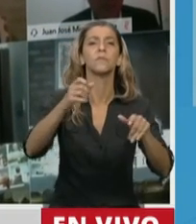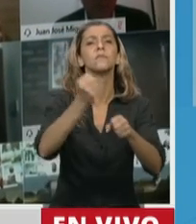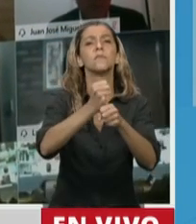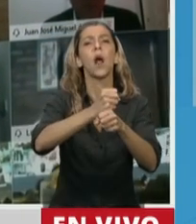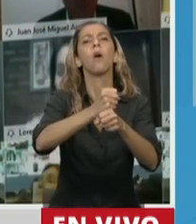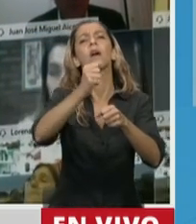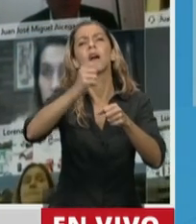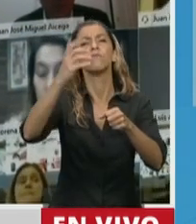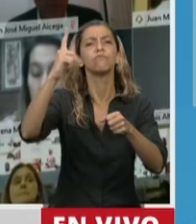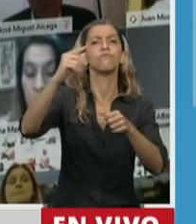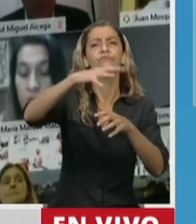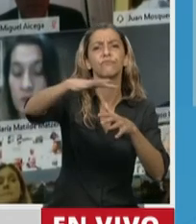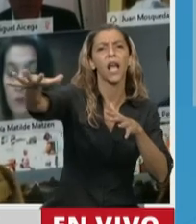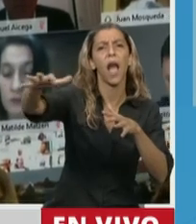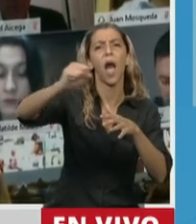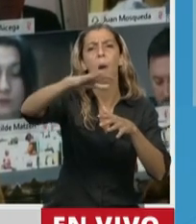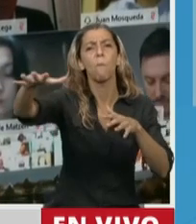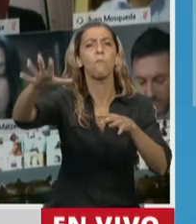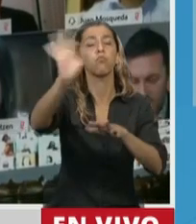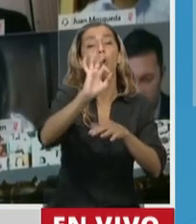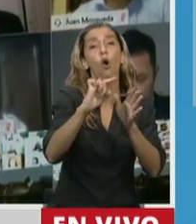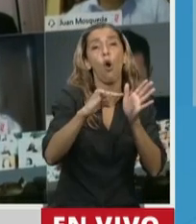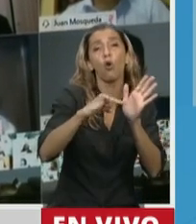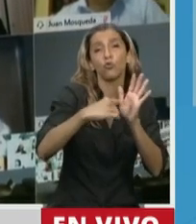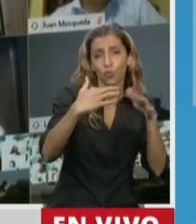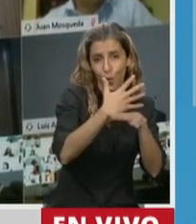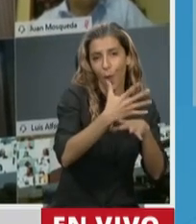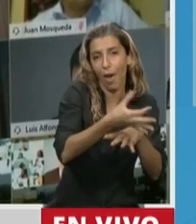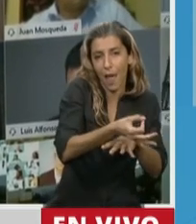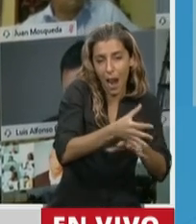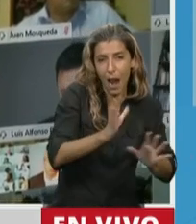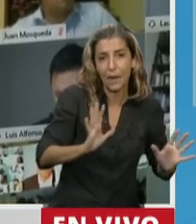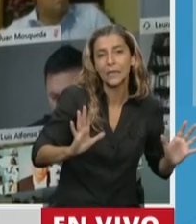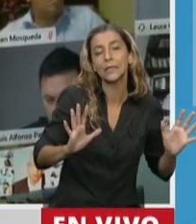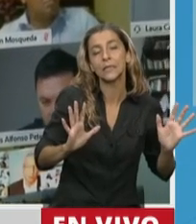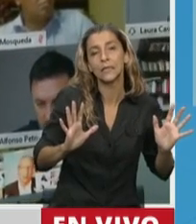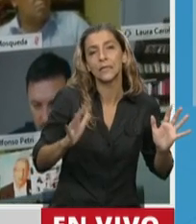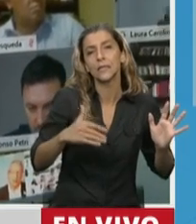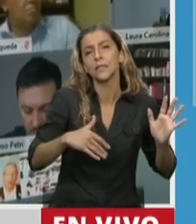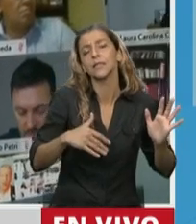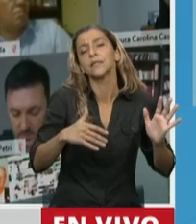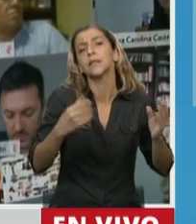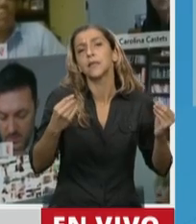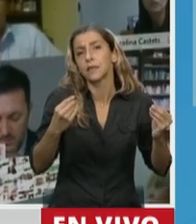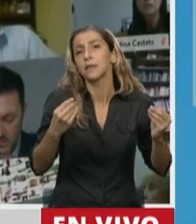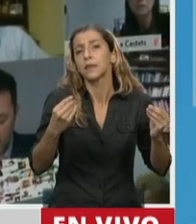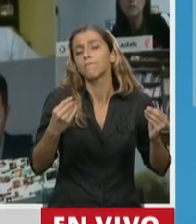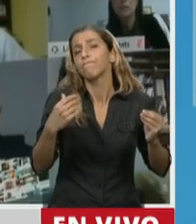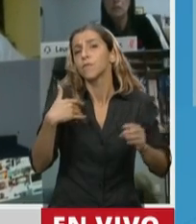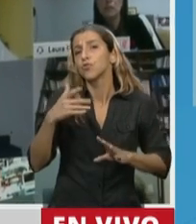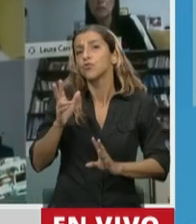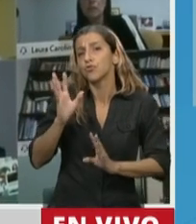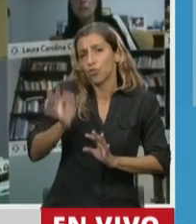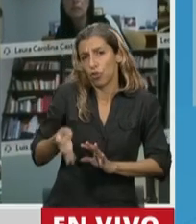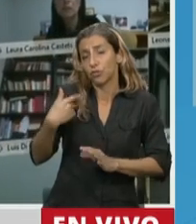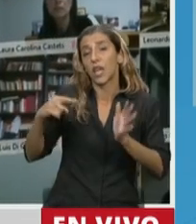además de todos estos problemas que tienen todos los profesionales de la salud en las ciudades grandes, ellos tienen que